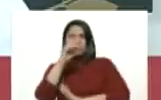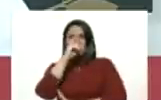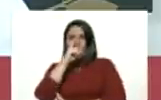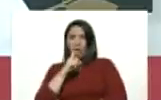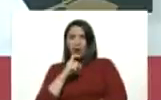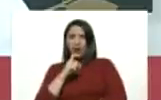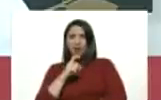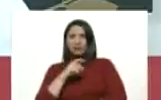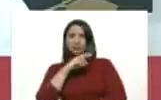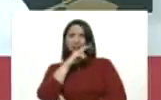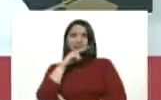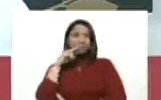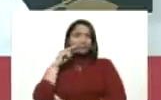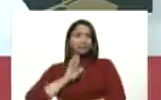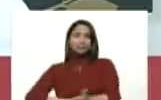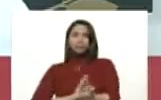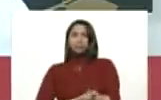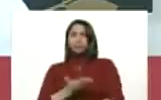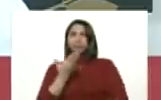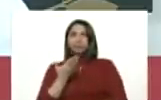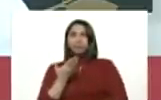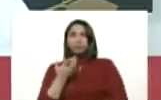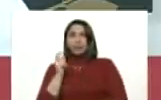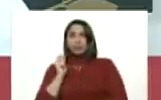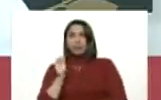diabetes mellitus tipo 2.